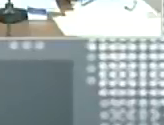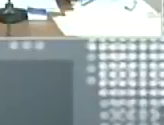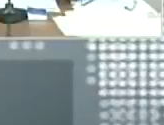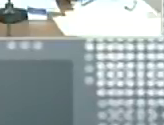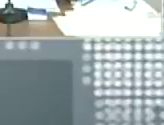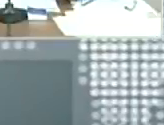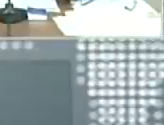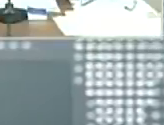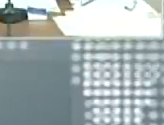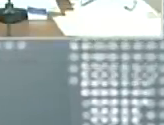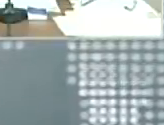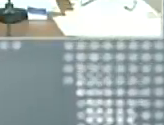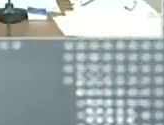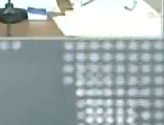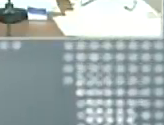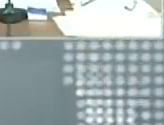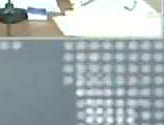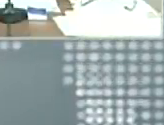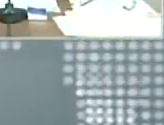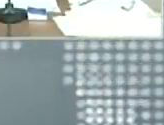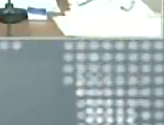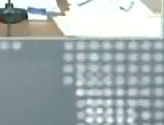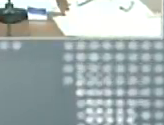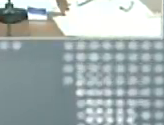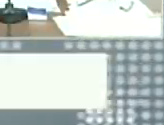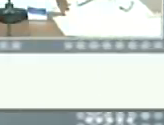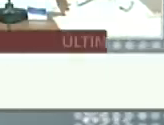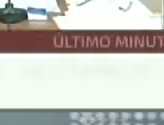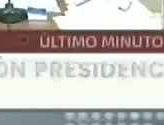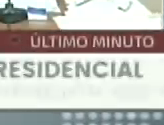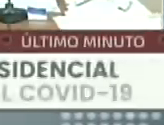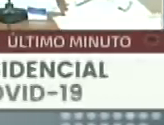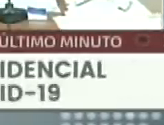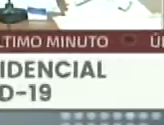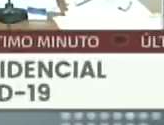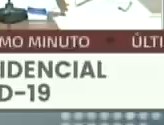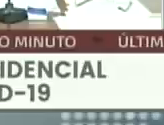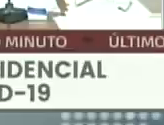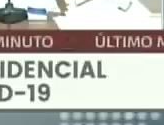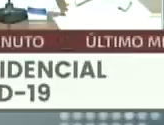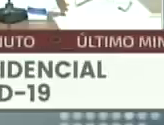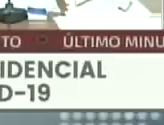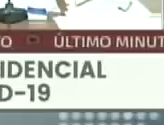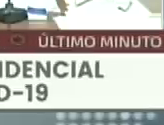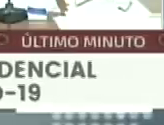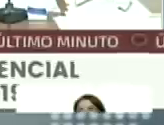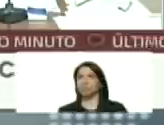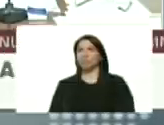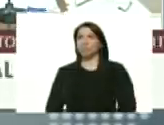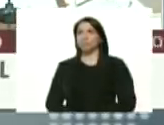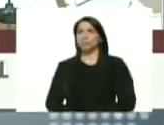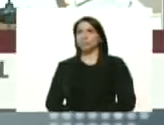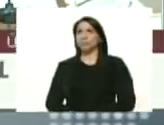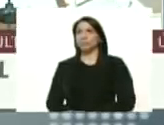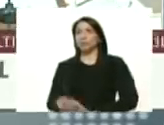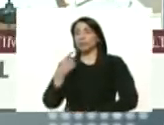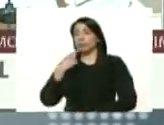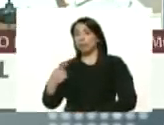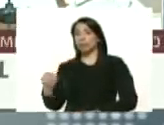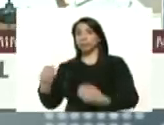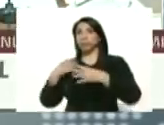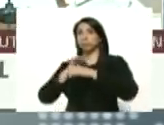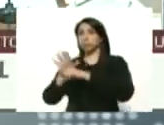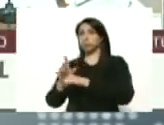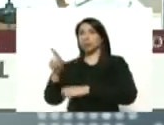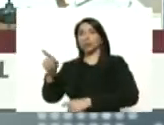este mundo pues ahí está este mundo por eso yo he dicho esta pandemia y el coronavirus no es cualquier cosa